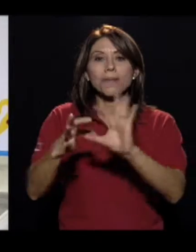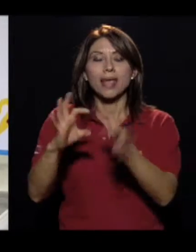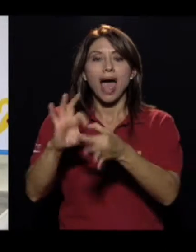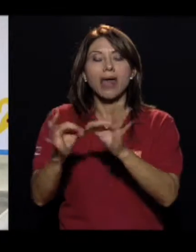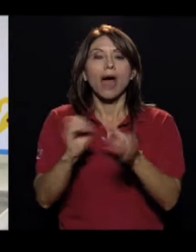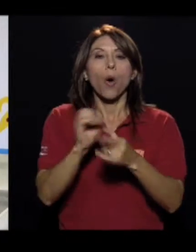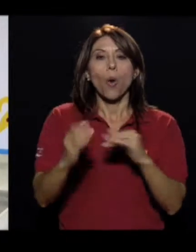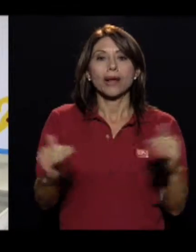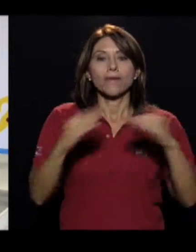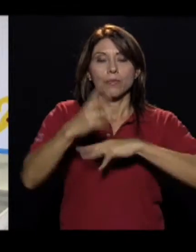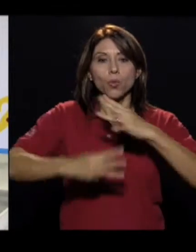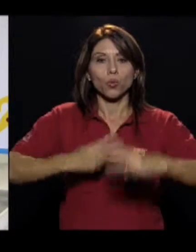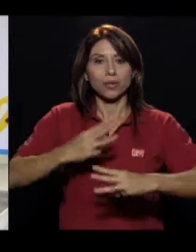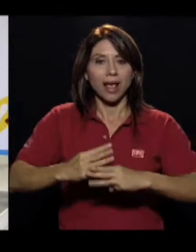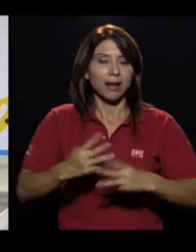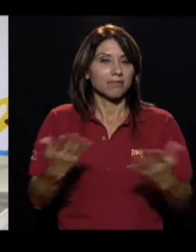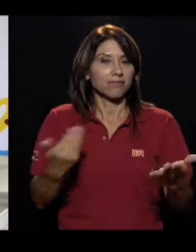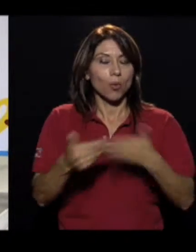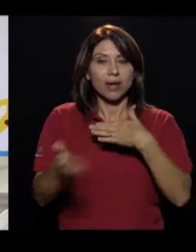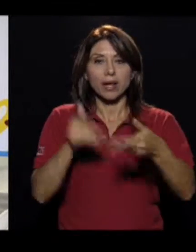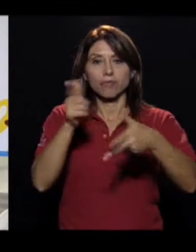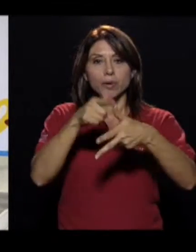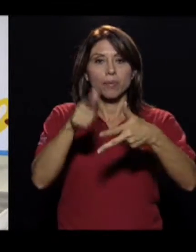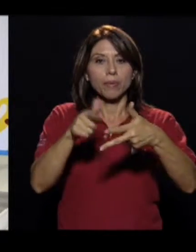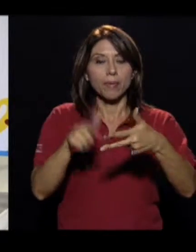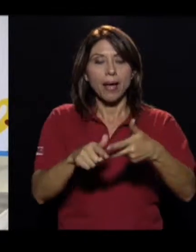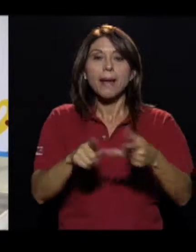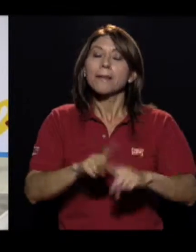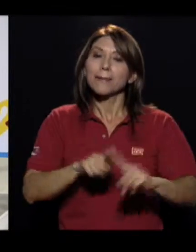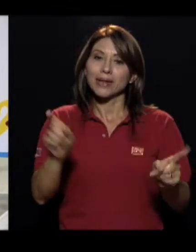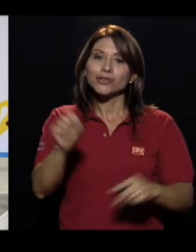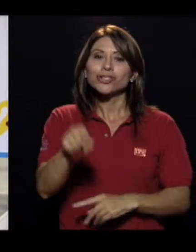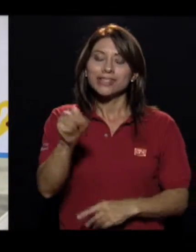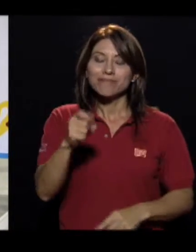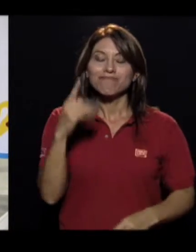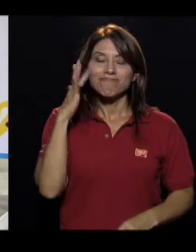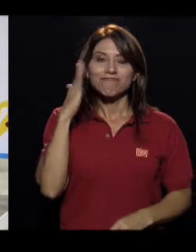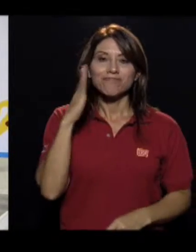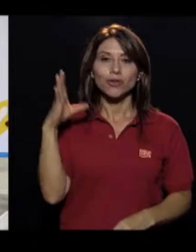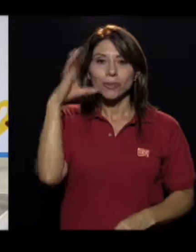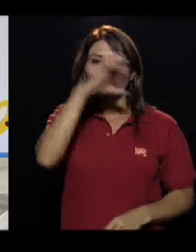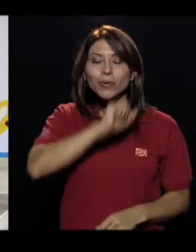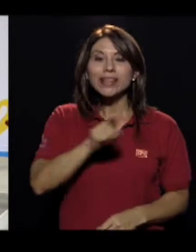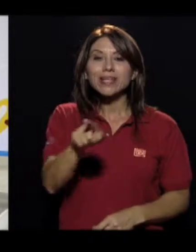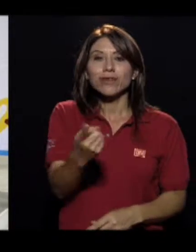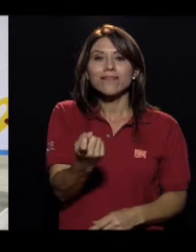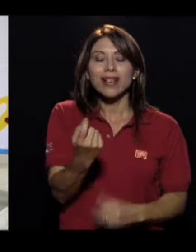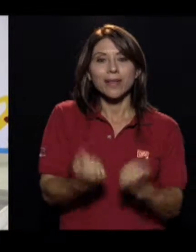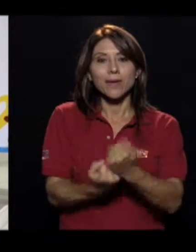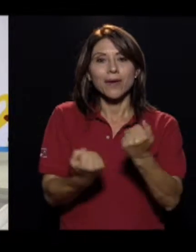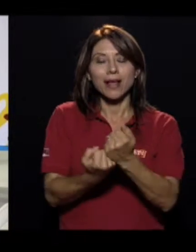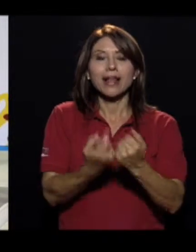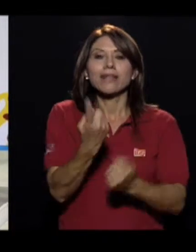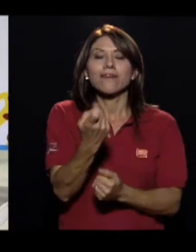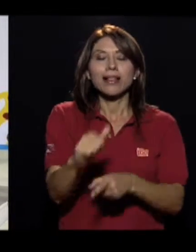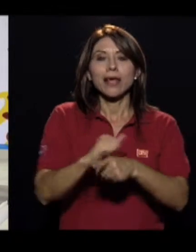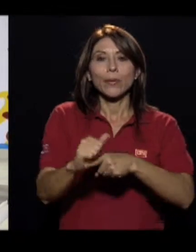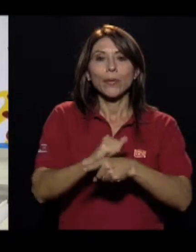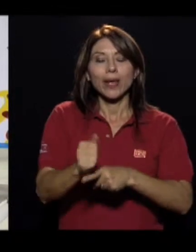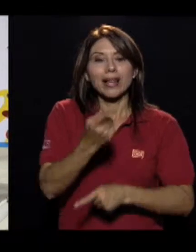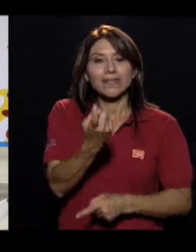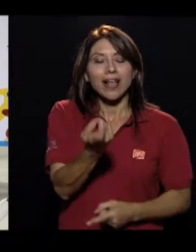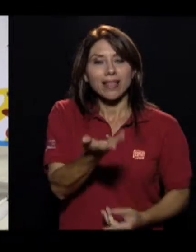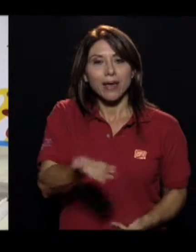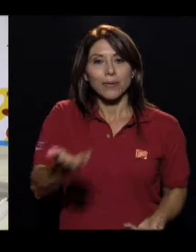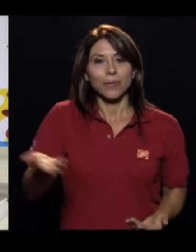se deja latente la necesidad de que les hacen falta recursos, les hacen falta fogueos, porque aquí estamos